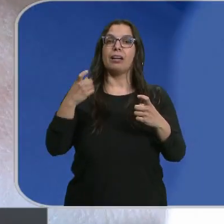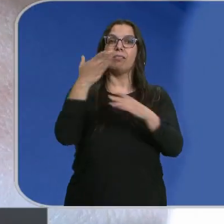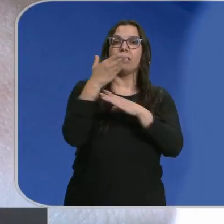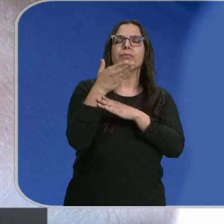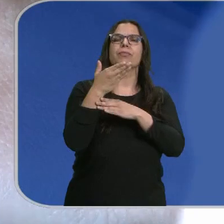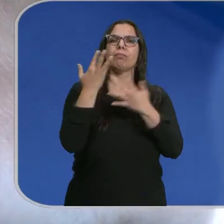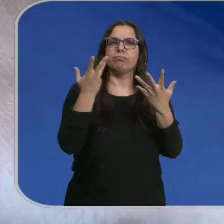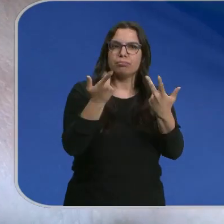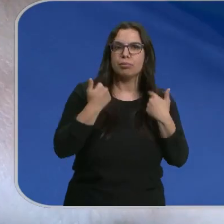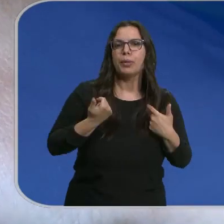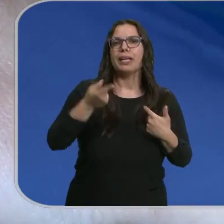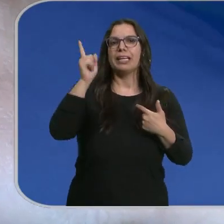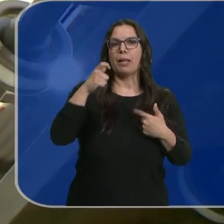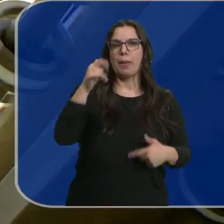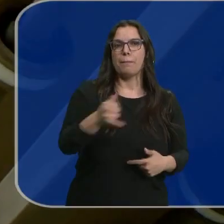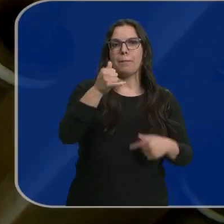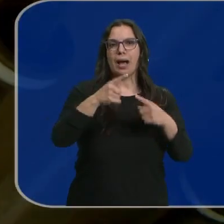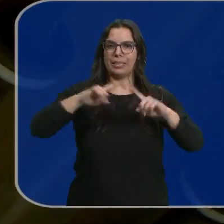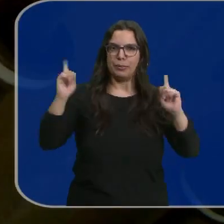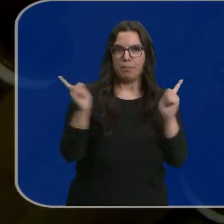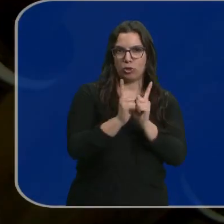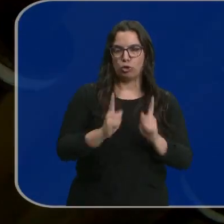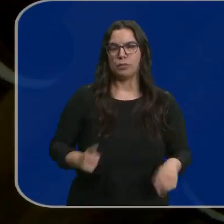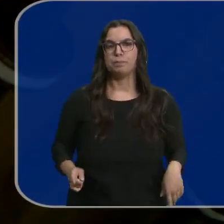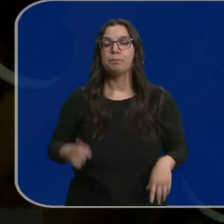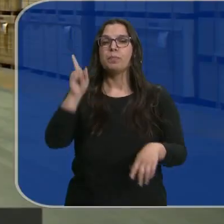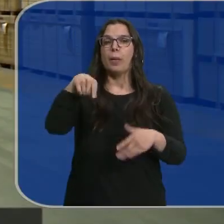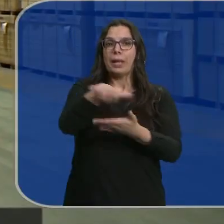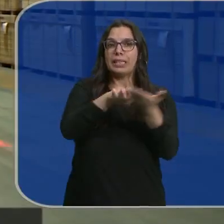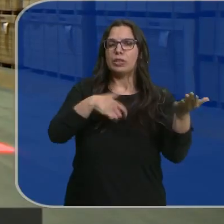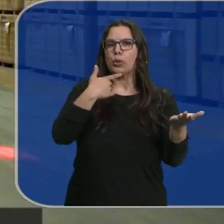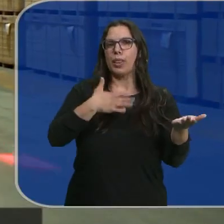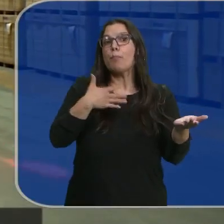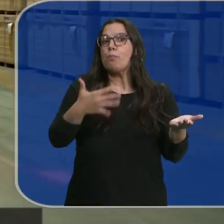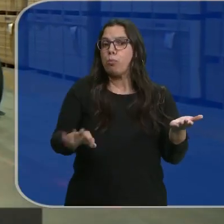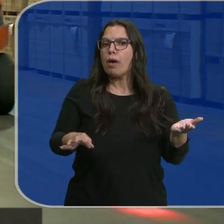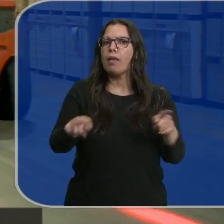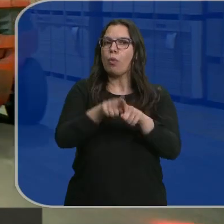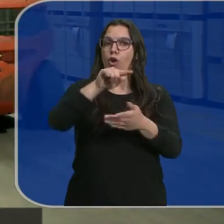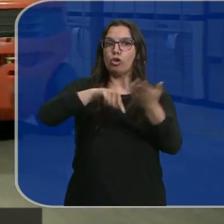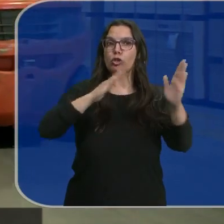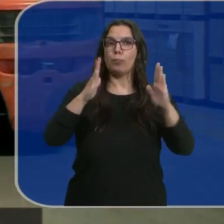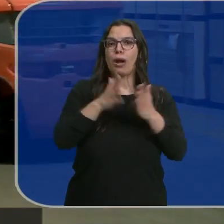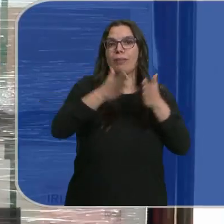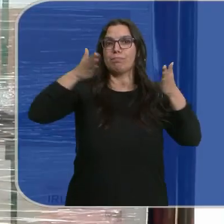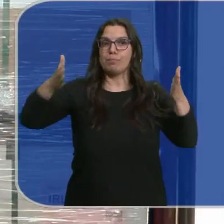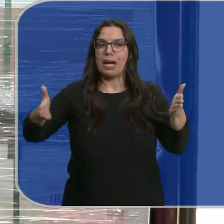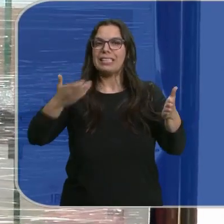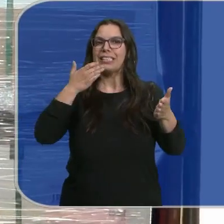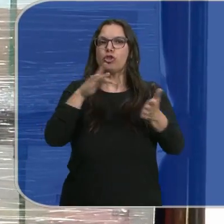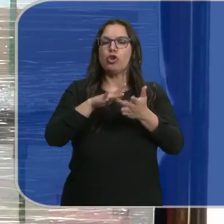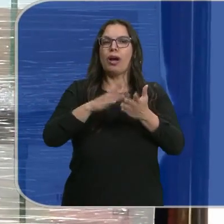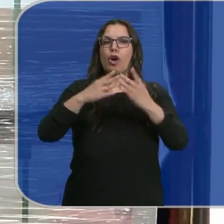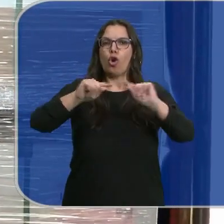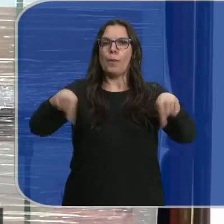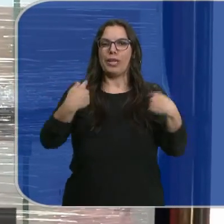trabajadores y reducir así la duración de las bajas. El texto también da la posibilidad de alargar los contratos temporales para convenios sectoriales